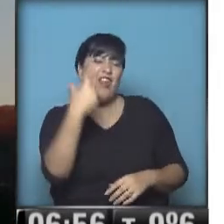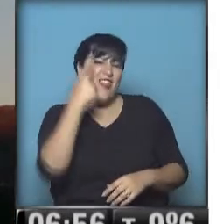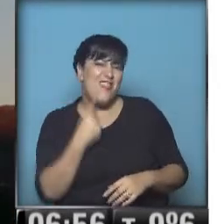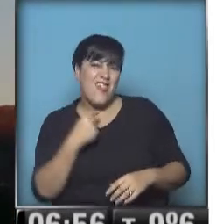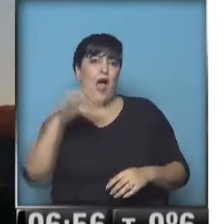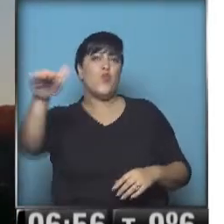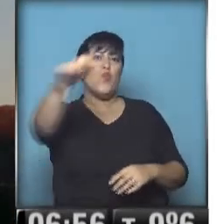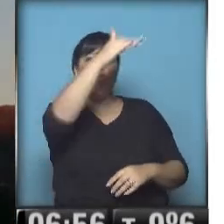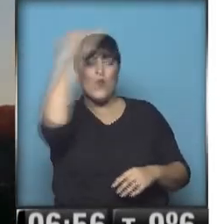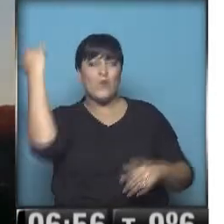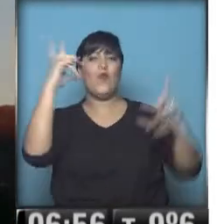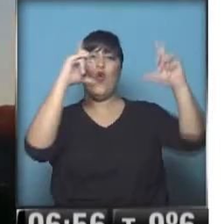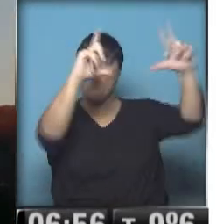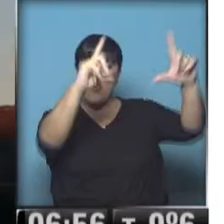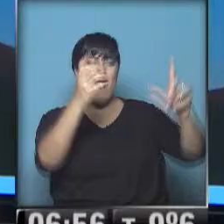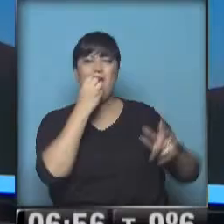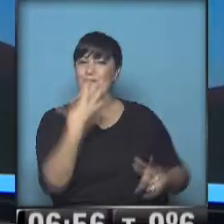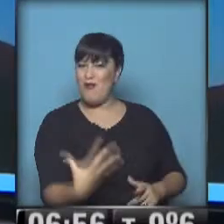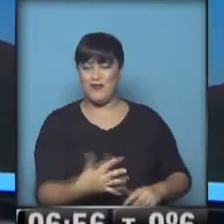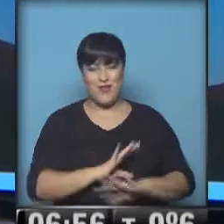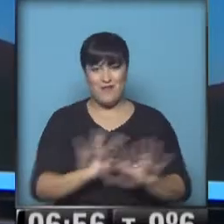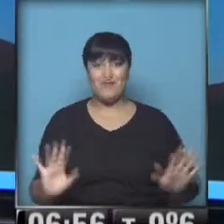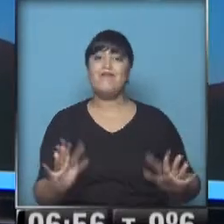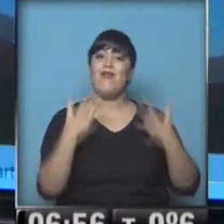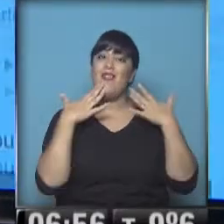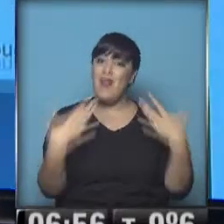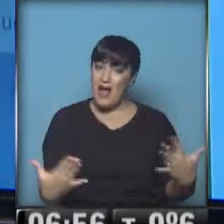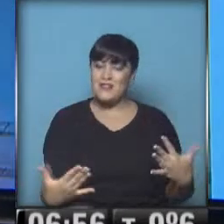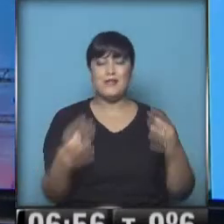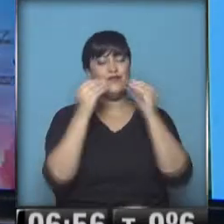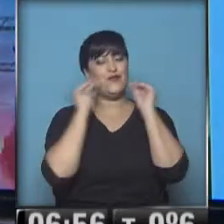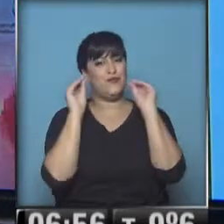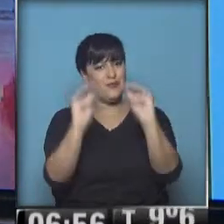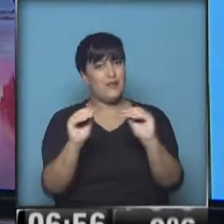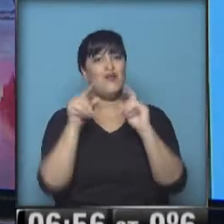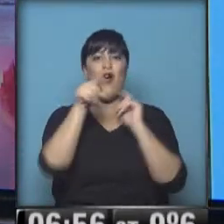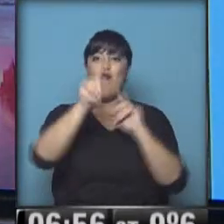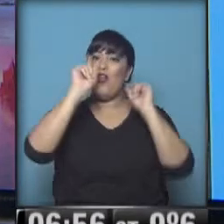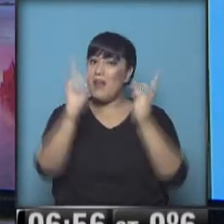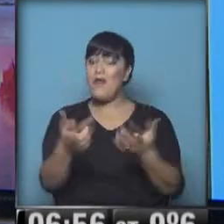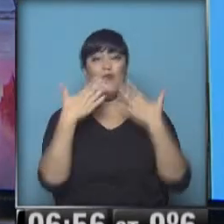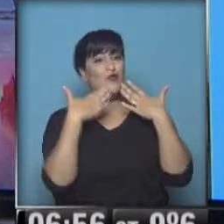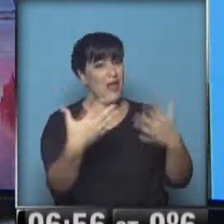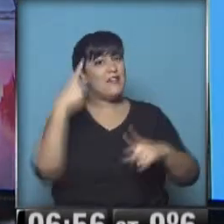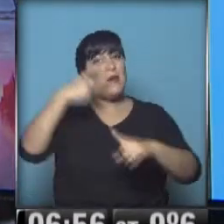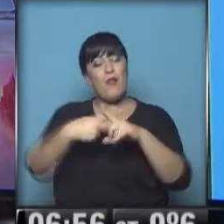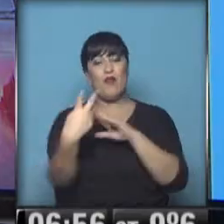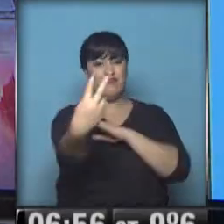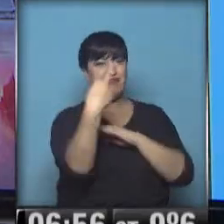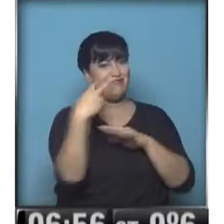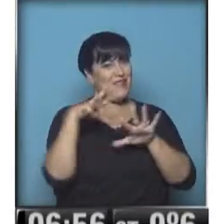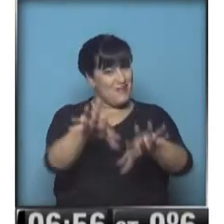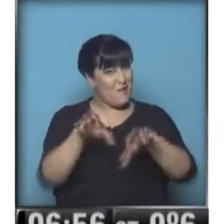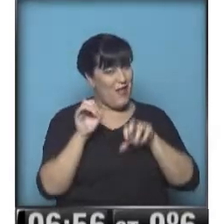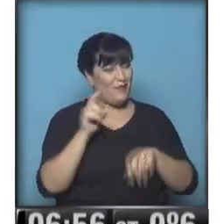y la luna, la verdad, se ha visto hermosa en estos días. Estela Maris, te mandamos un beso grande y a vos también muchísimas gracias por estar a la mañana tempranito.